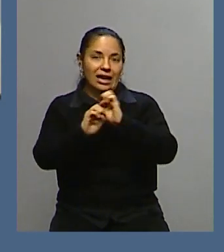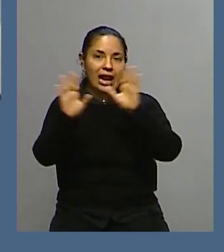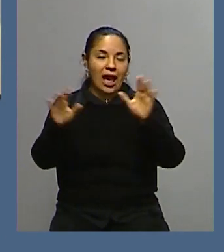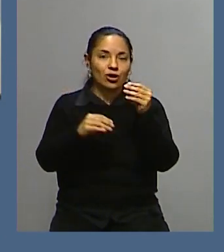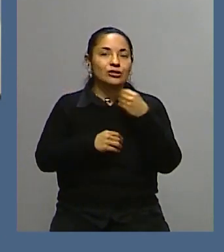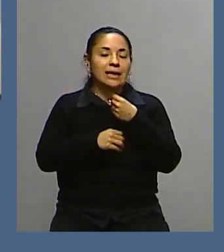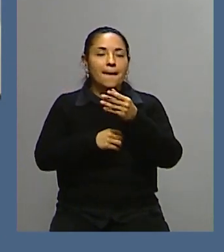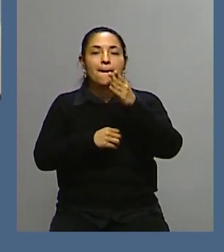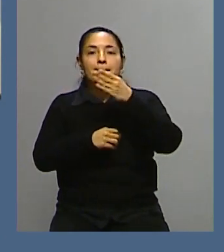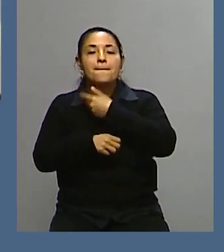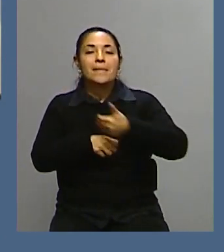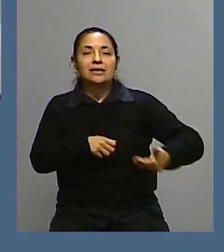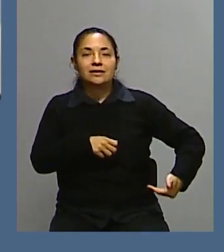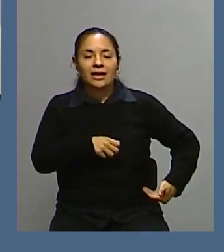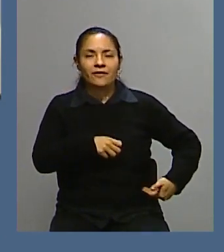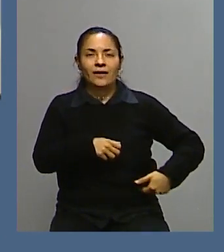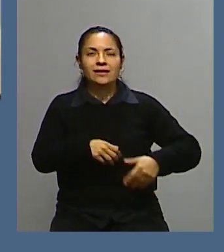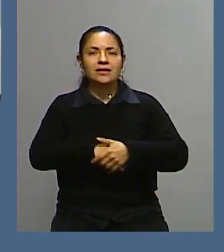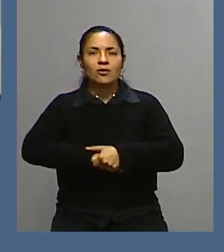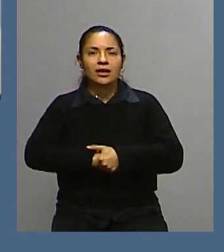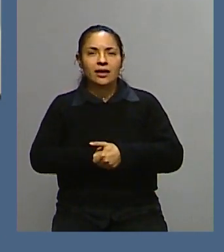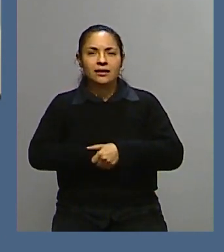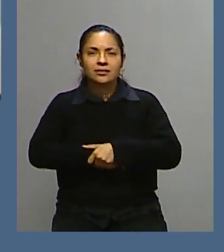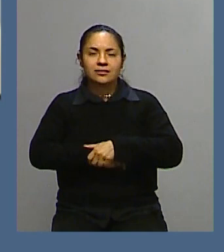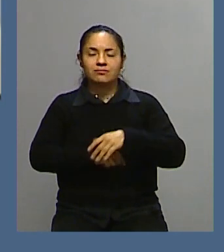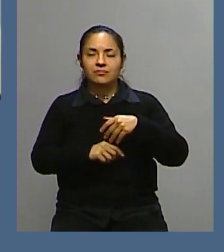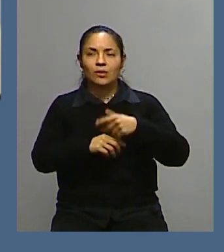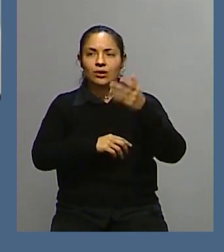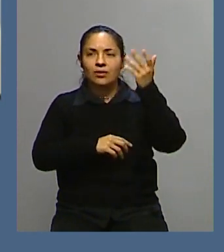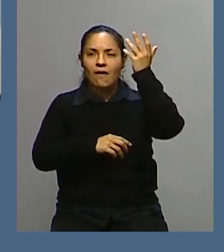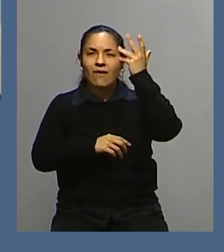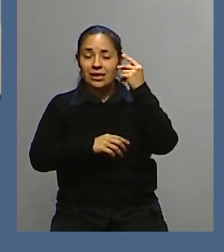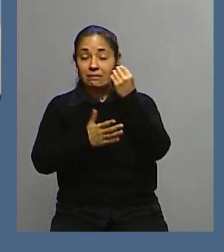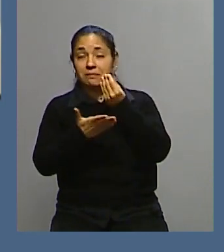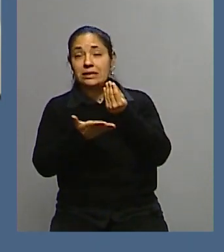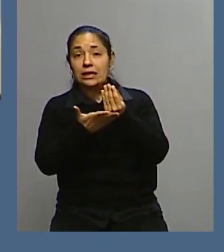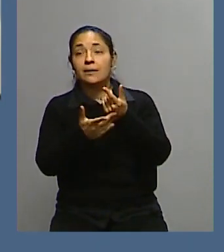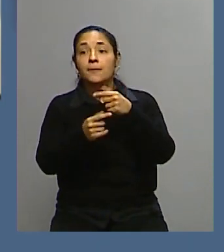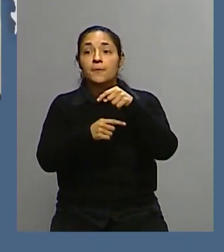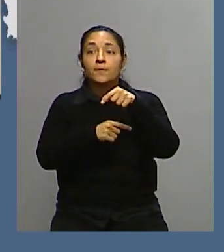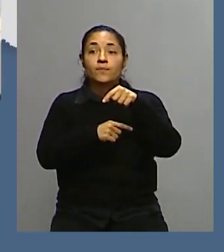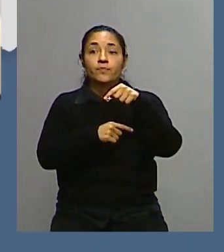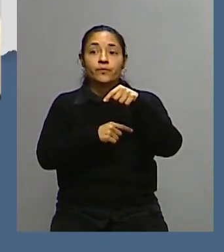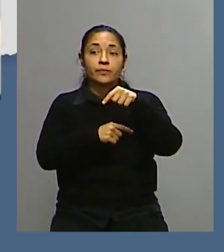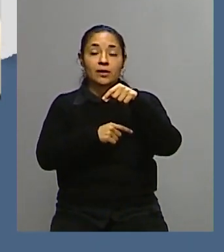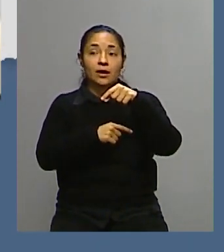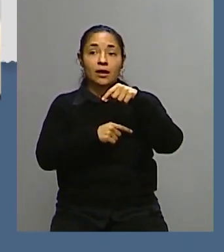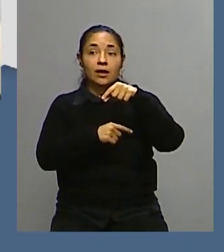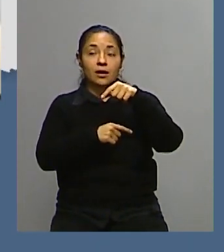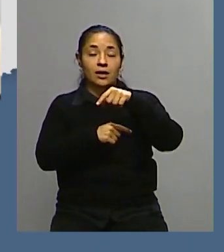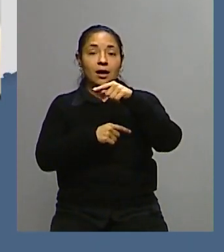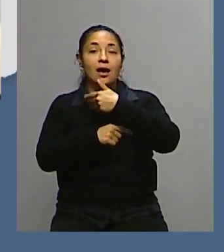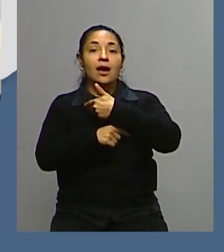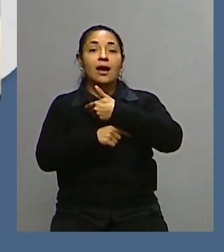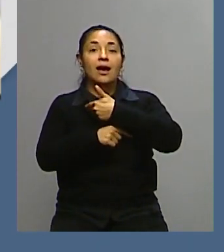que dijo, hablándoles a los británicos el día de la muerte, dijo, para ustedes esta es, la llaman nuestra